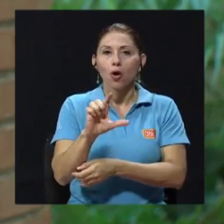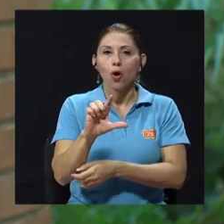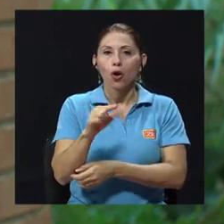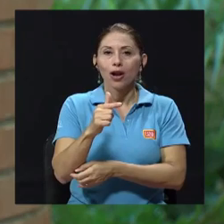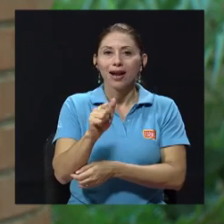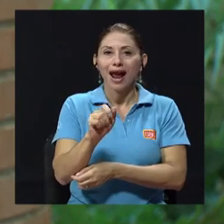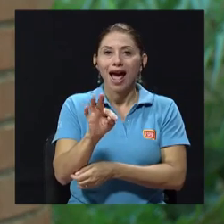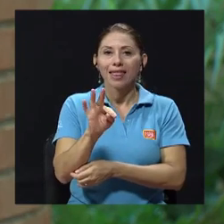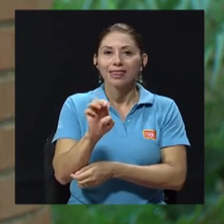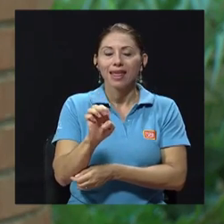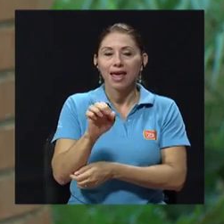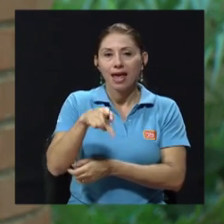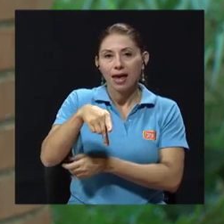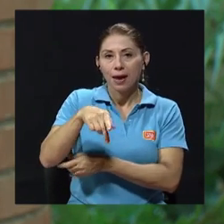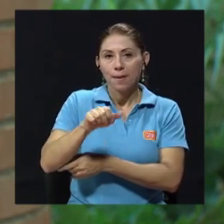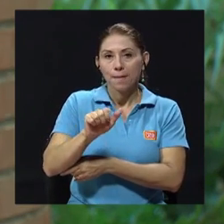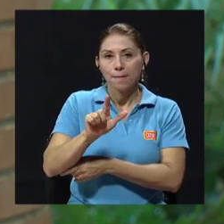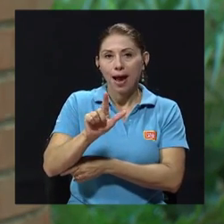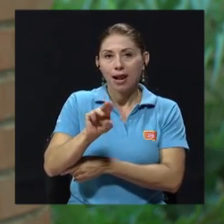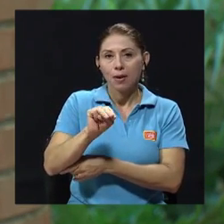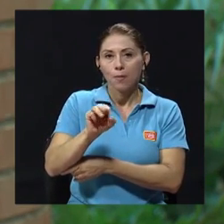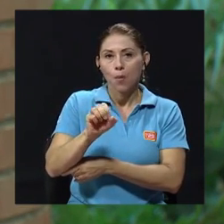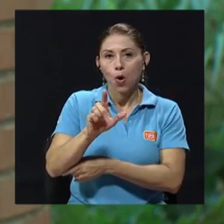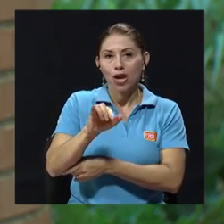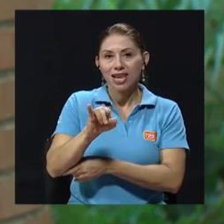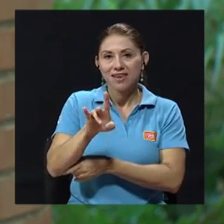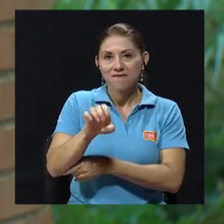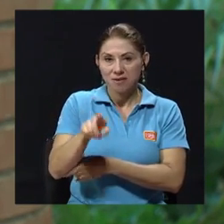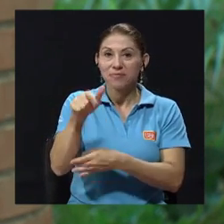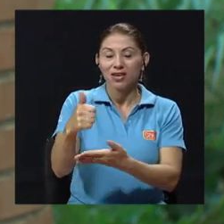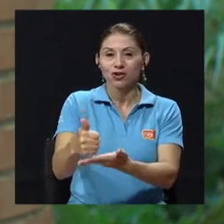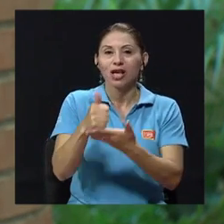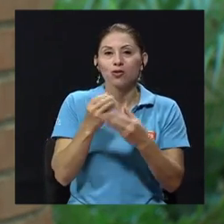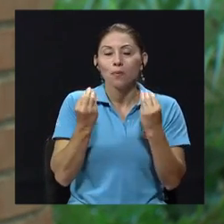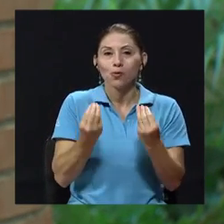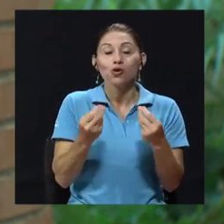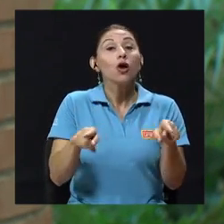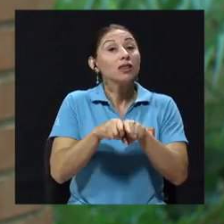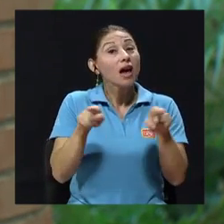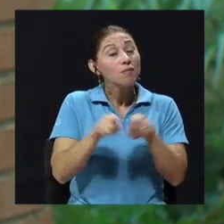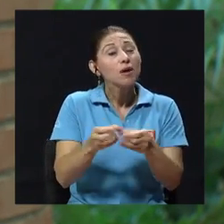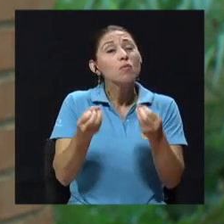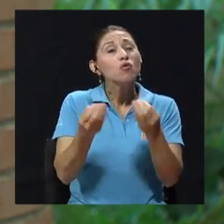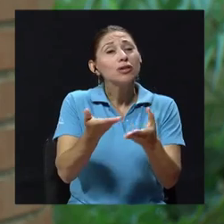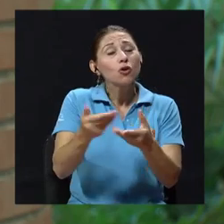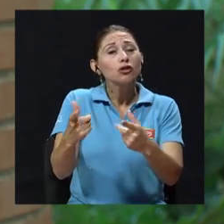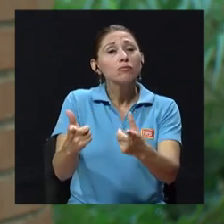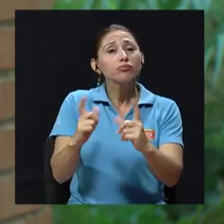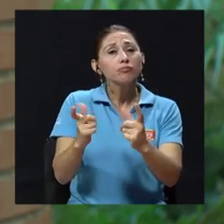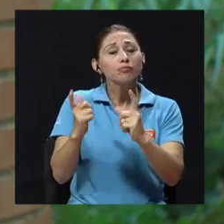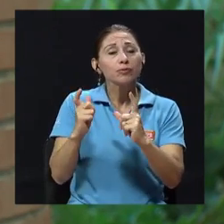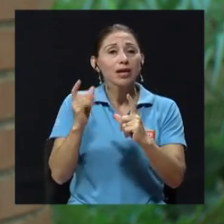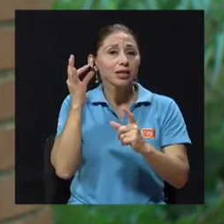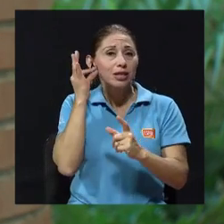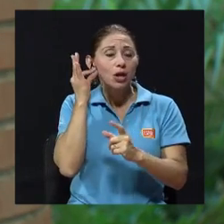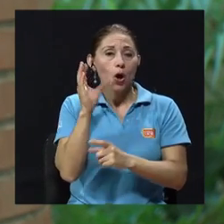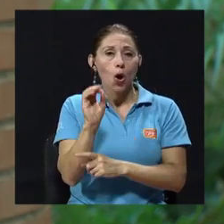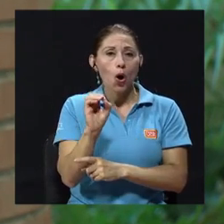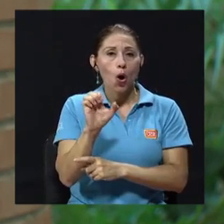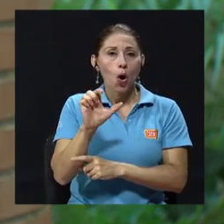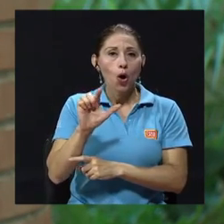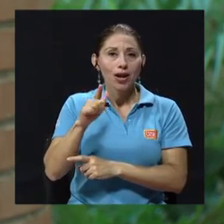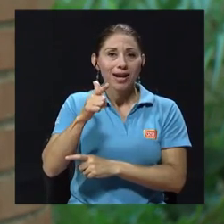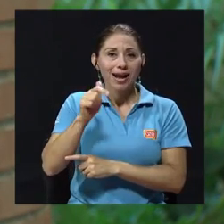Ellos nos han ayudado mucho. También hemos tenido muchas donaciones en especie por medio de doña Olga de Picado.